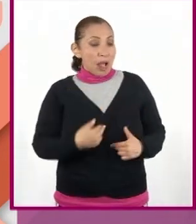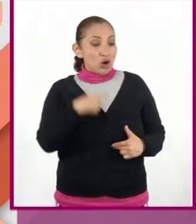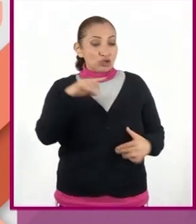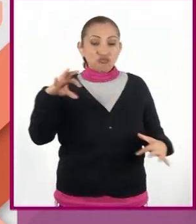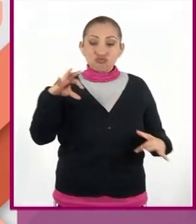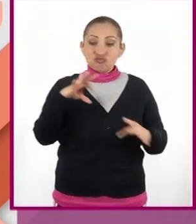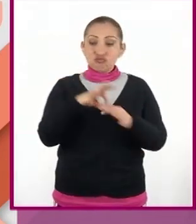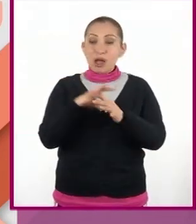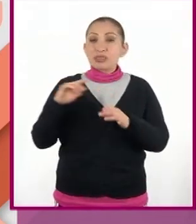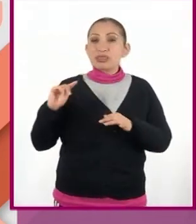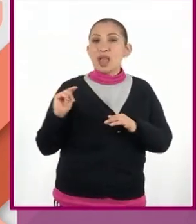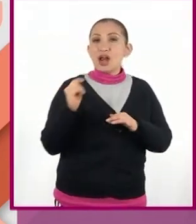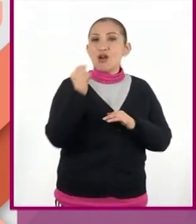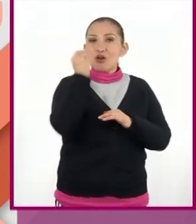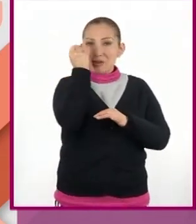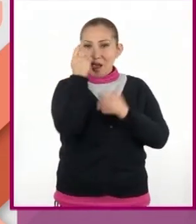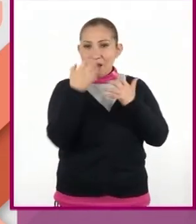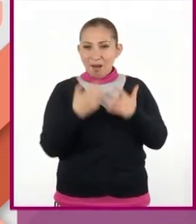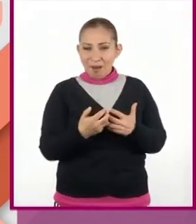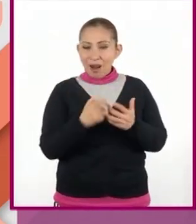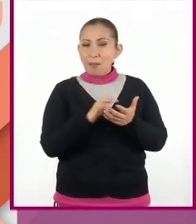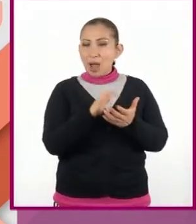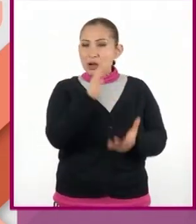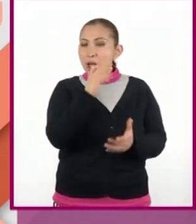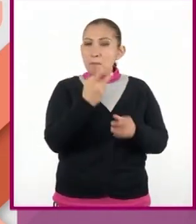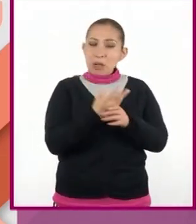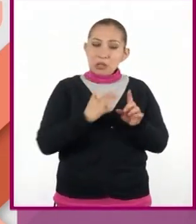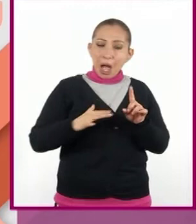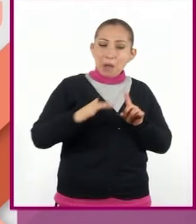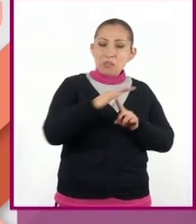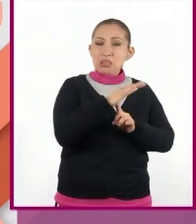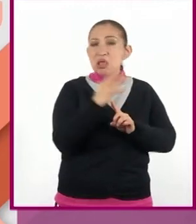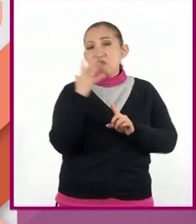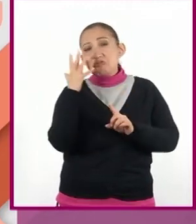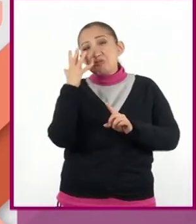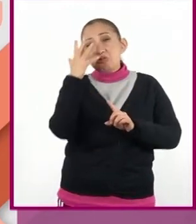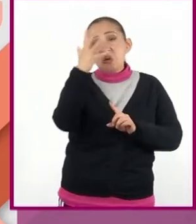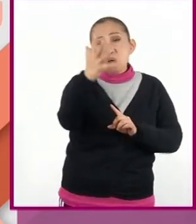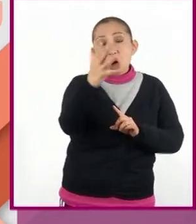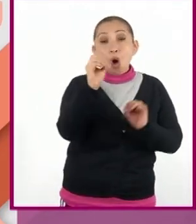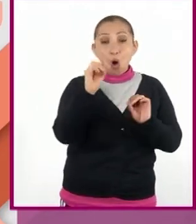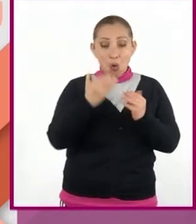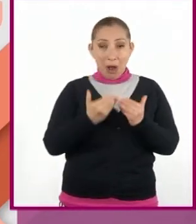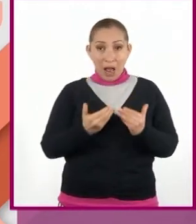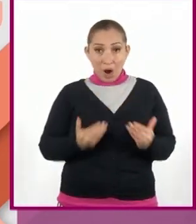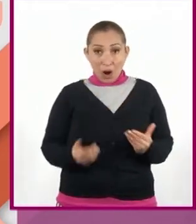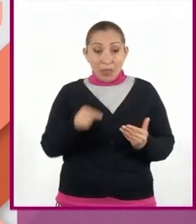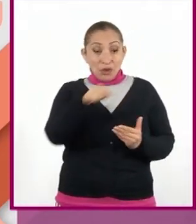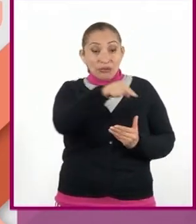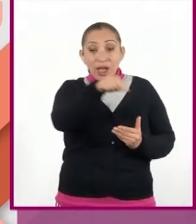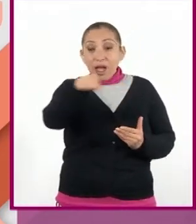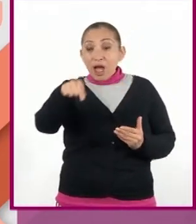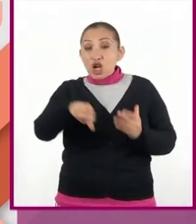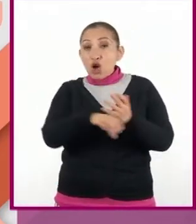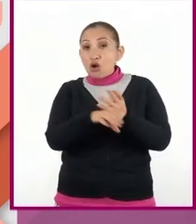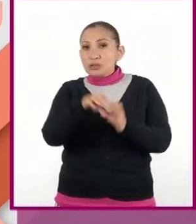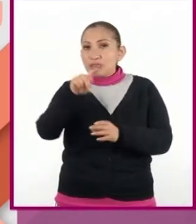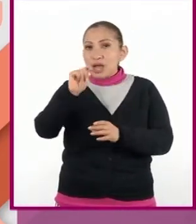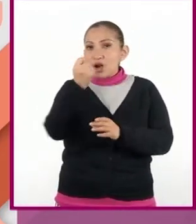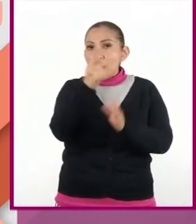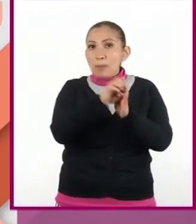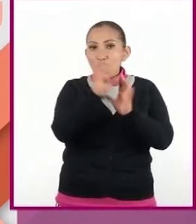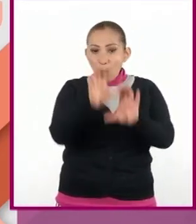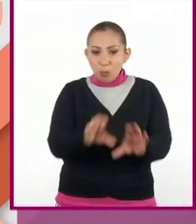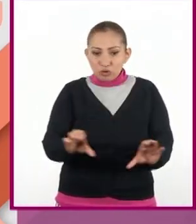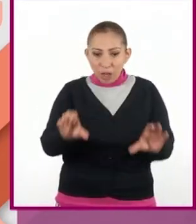relación con la tecnología. Normalmente suceden ambientes futuristas o presentes, donde los elementos tecnológicos como